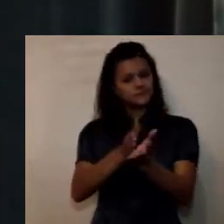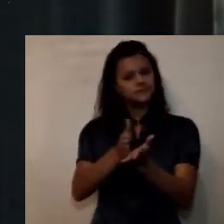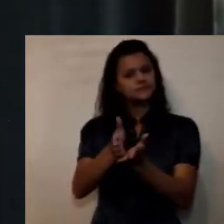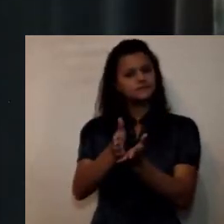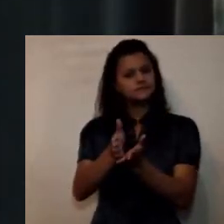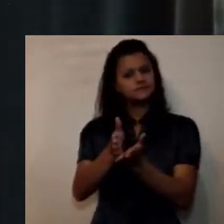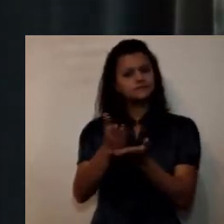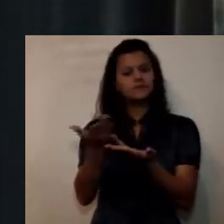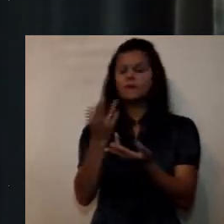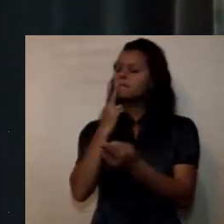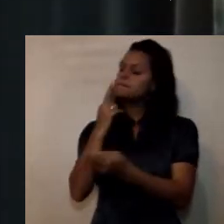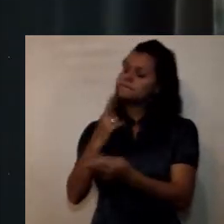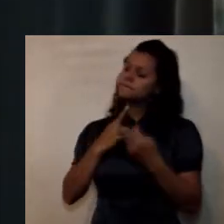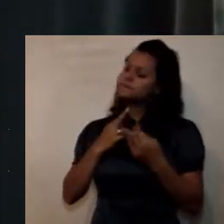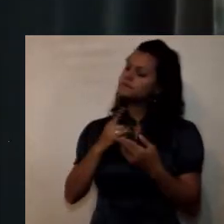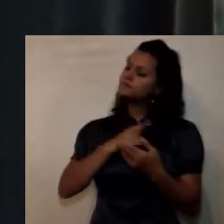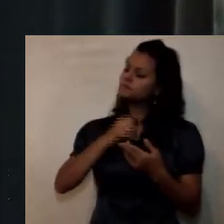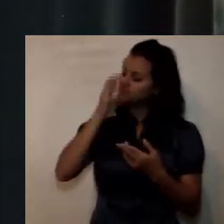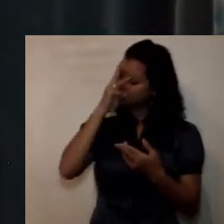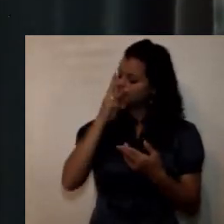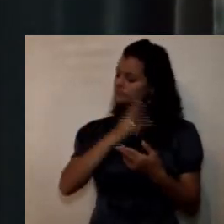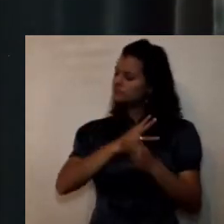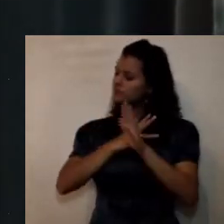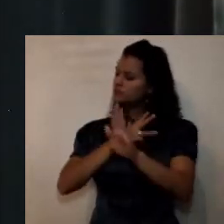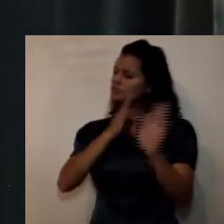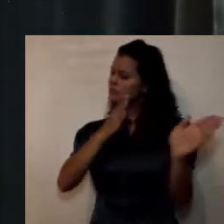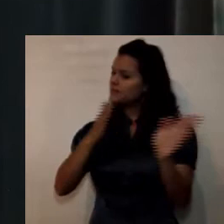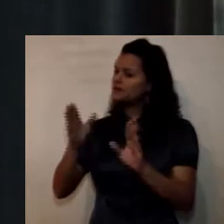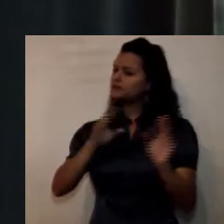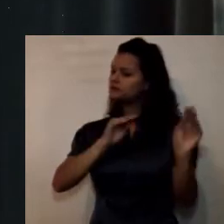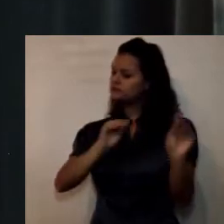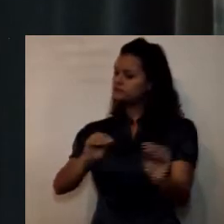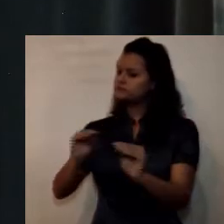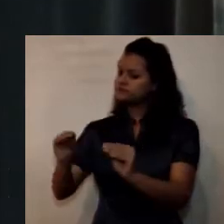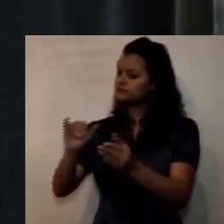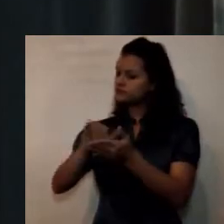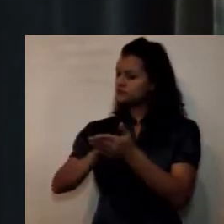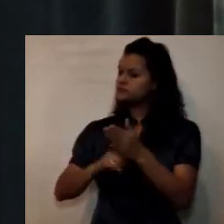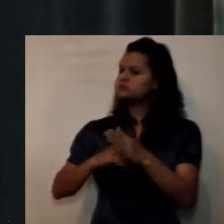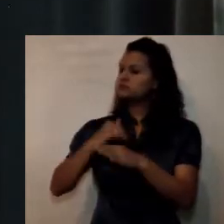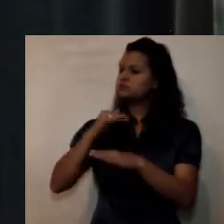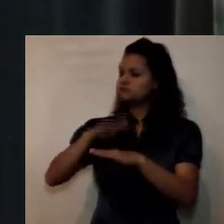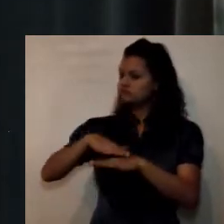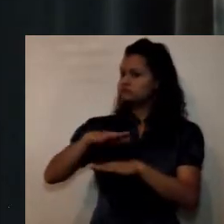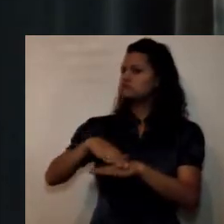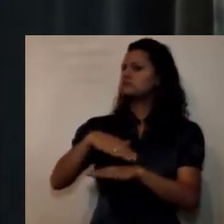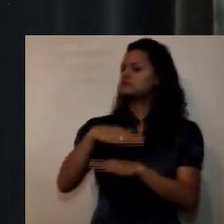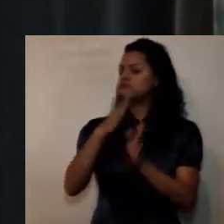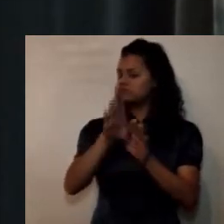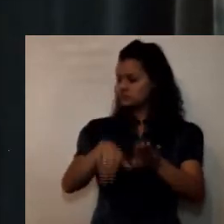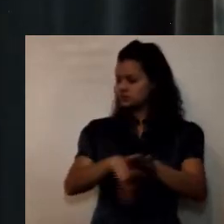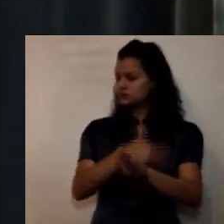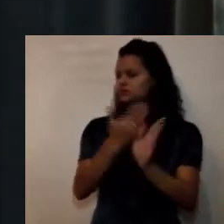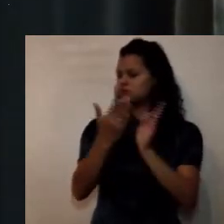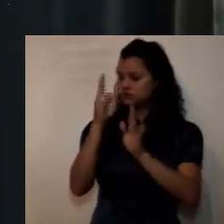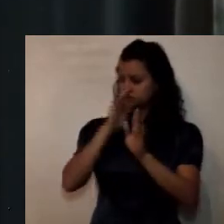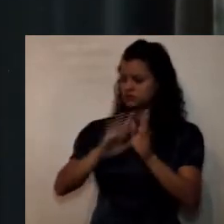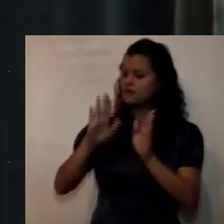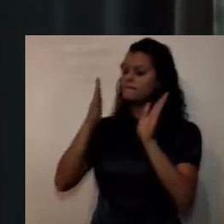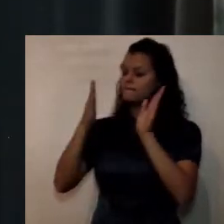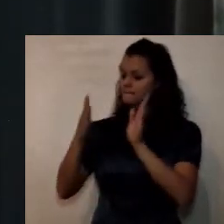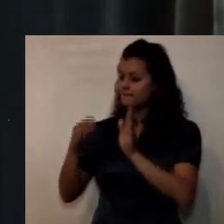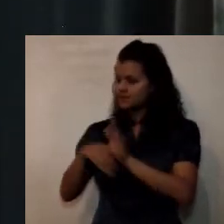es la respuesta de la OMNG para el plan de formalización solicitado por el ministerio de educación nacional y planeación nacional